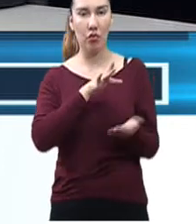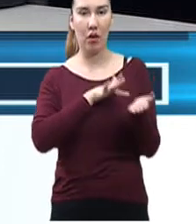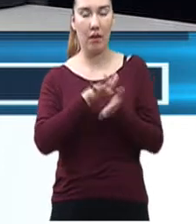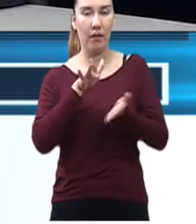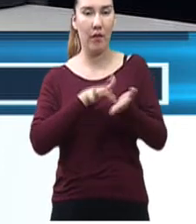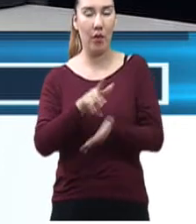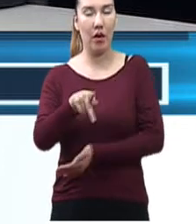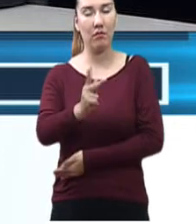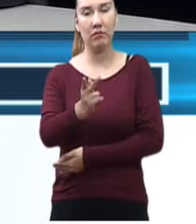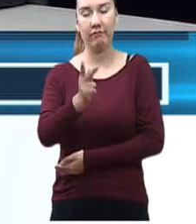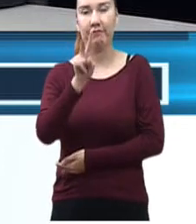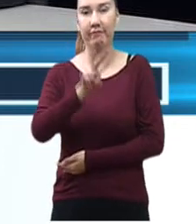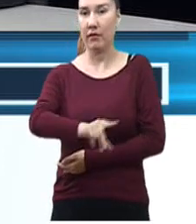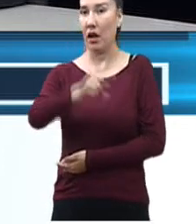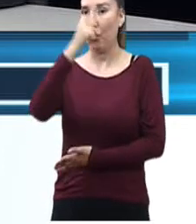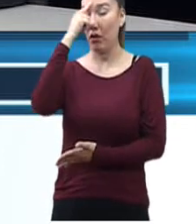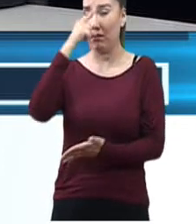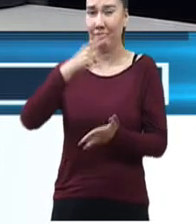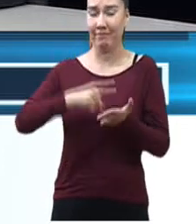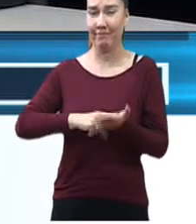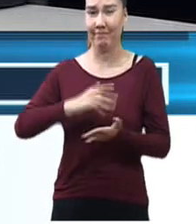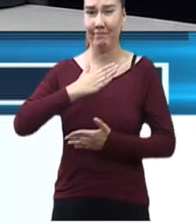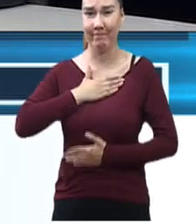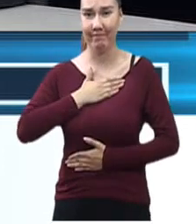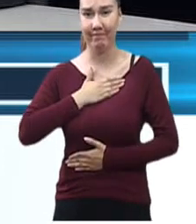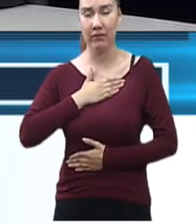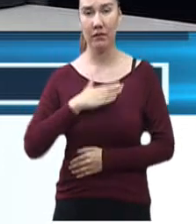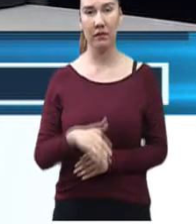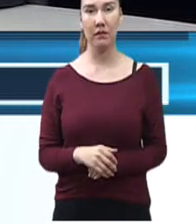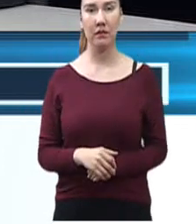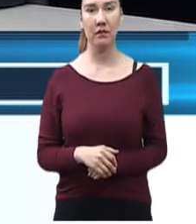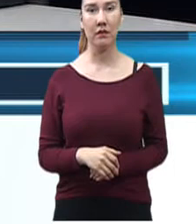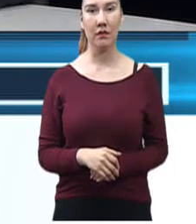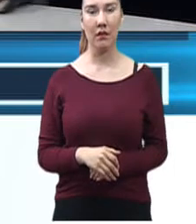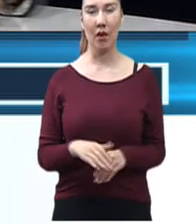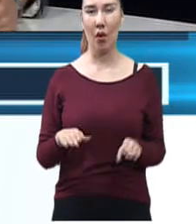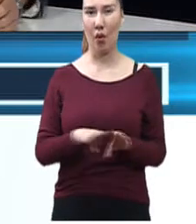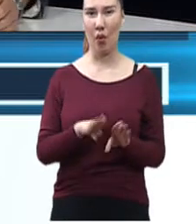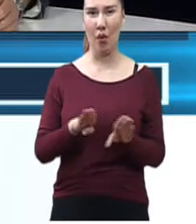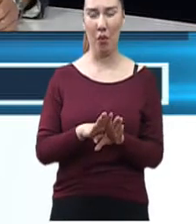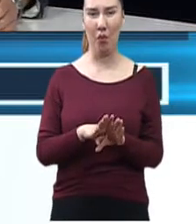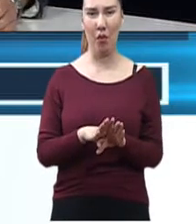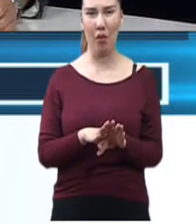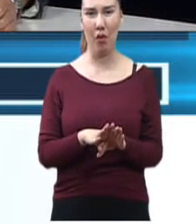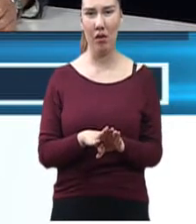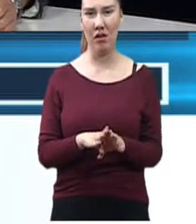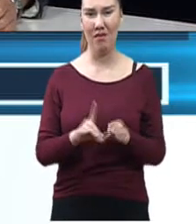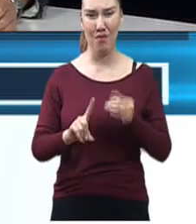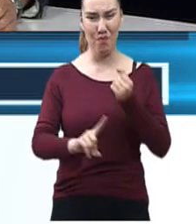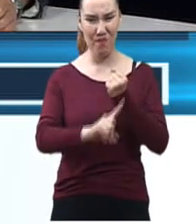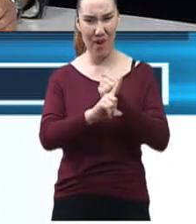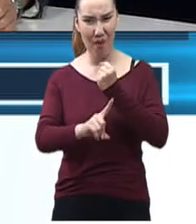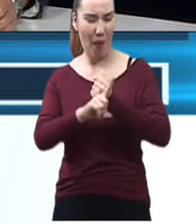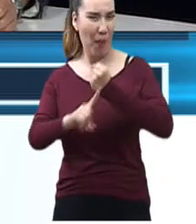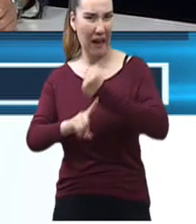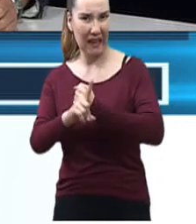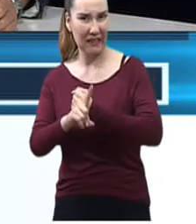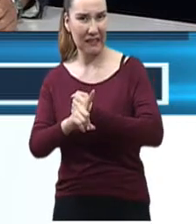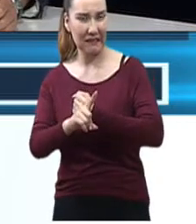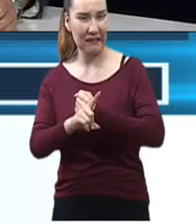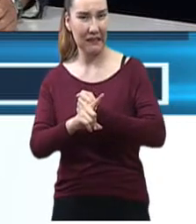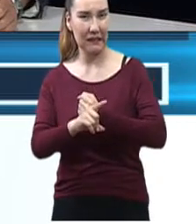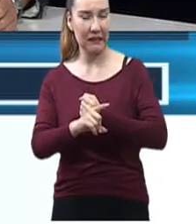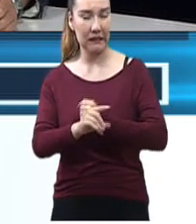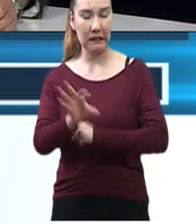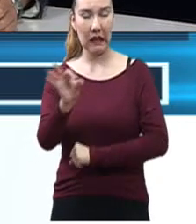Pero yo creo que no queremos truncar esa situación de que los